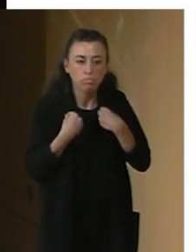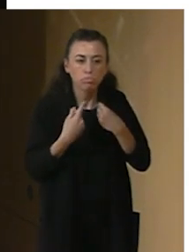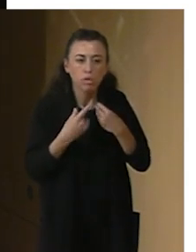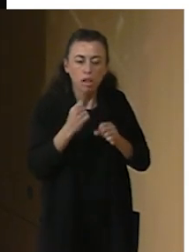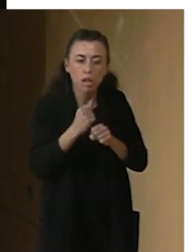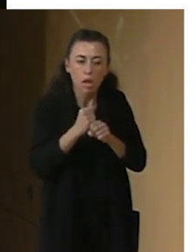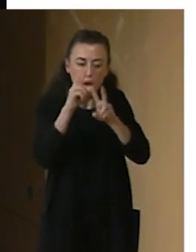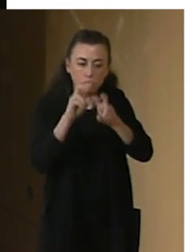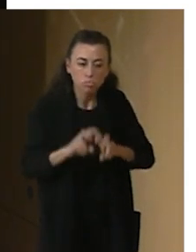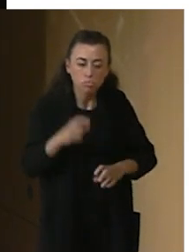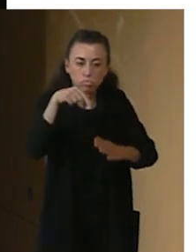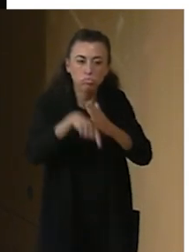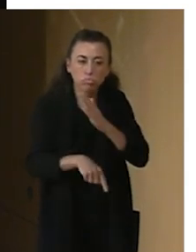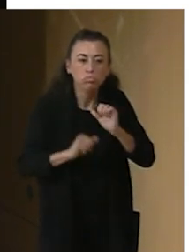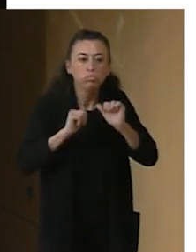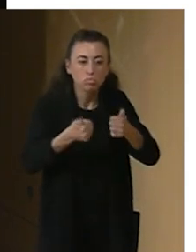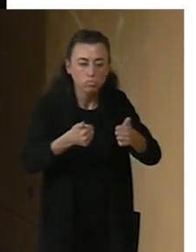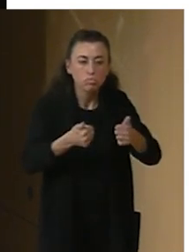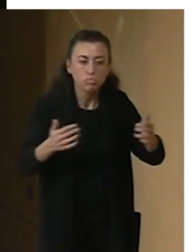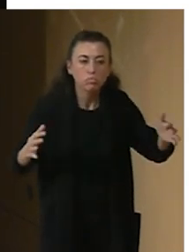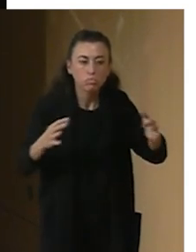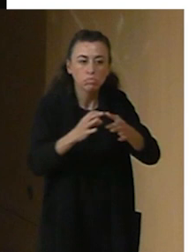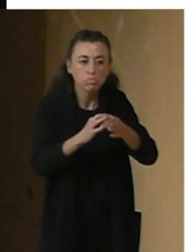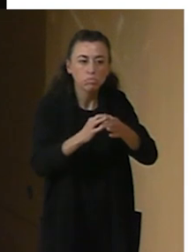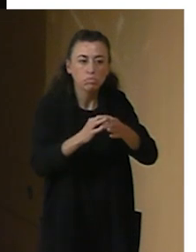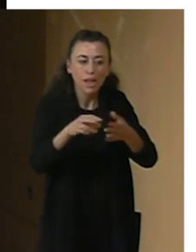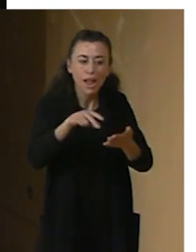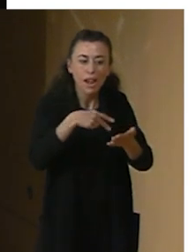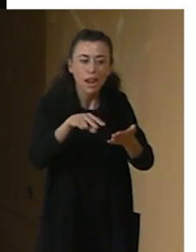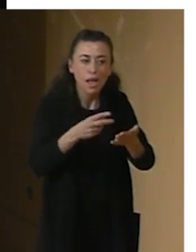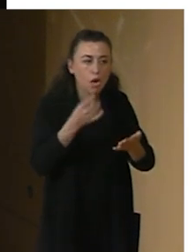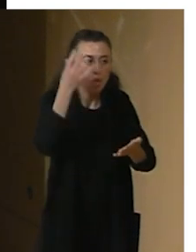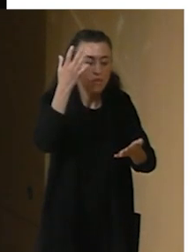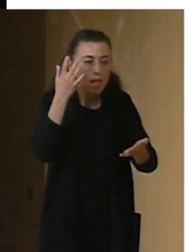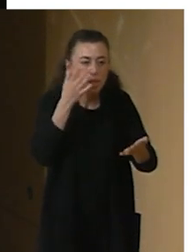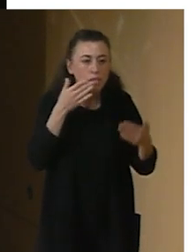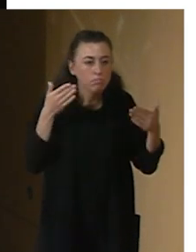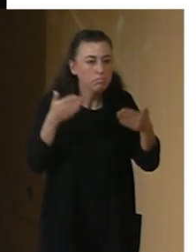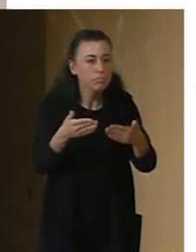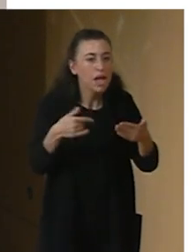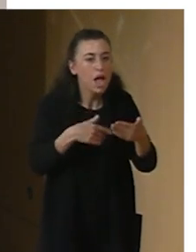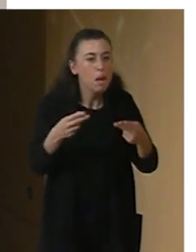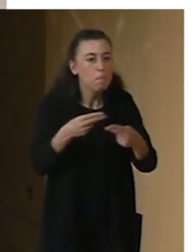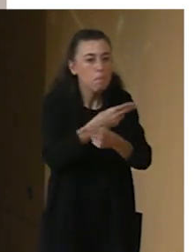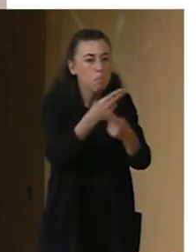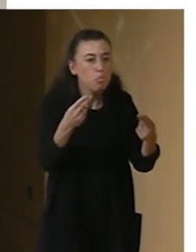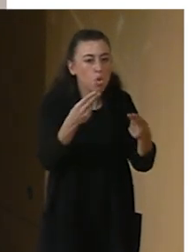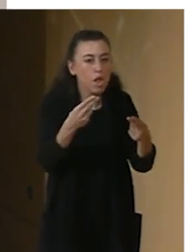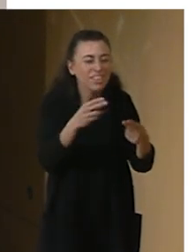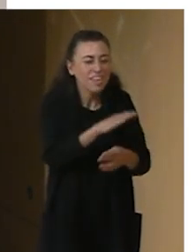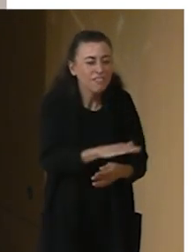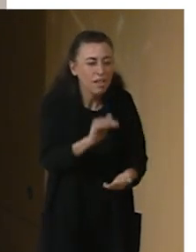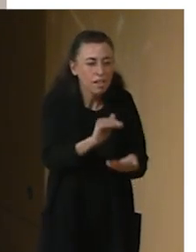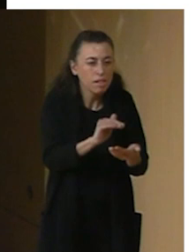entre lo que es la coreografía dirigida a público de primera infancia, de cero a cinco